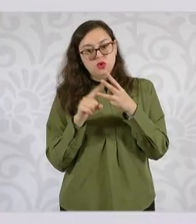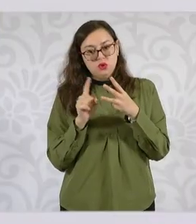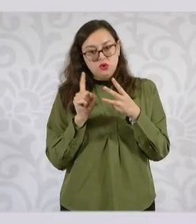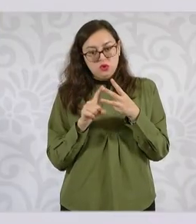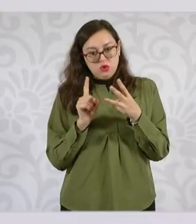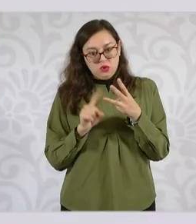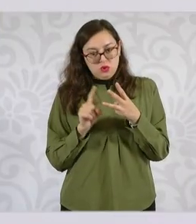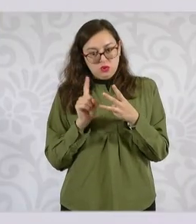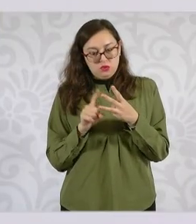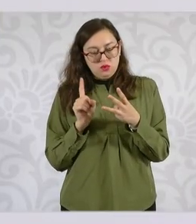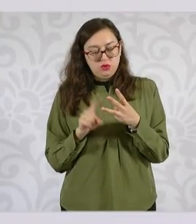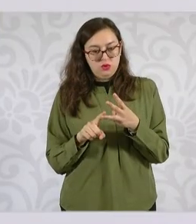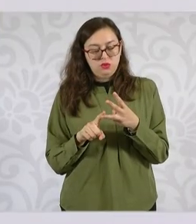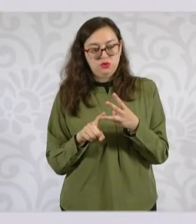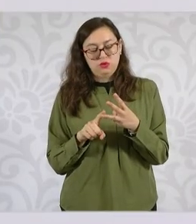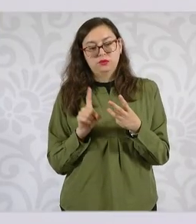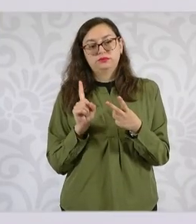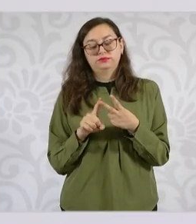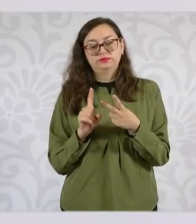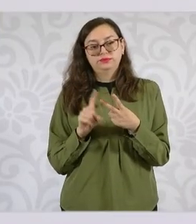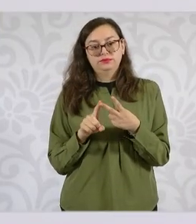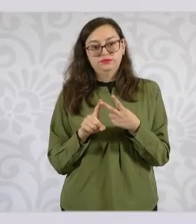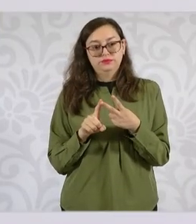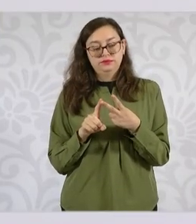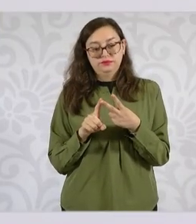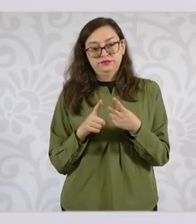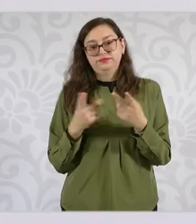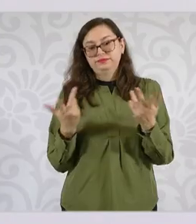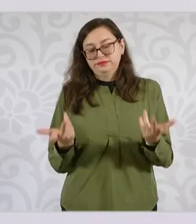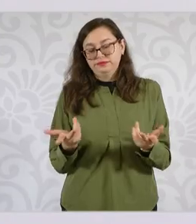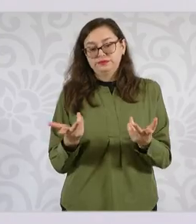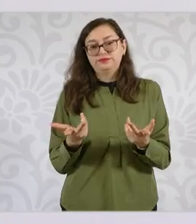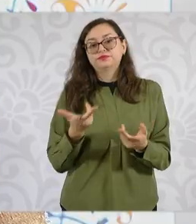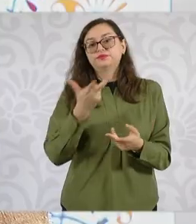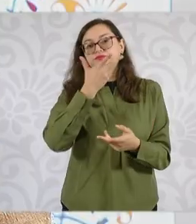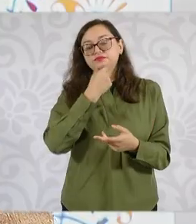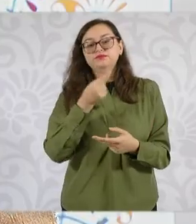Uno es el de trabajadores y trabajadoras de la limpieza,